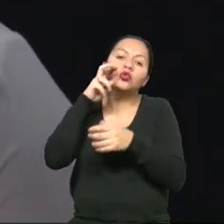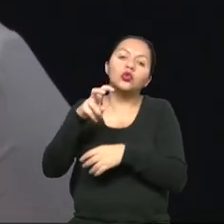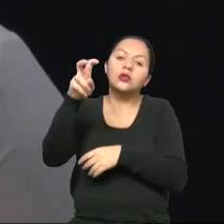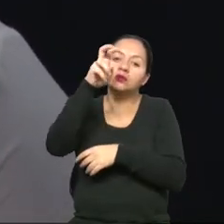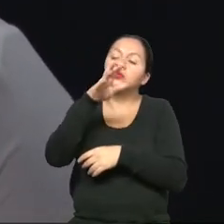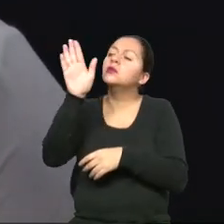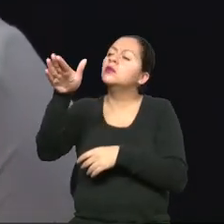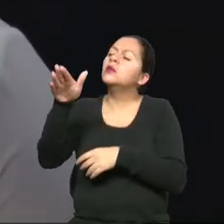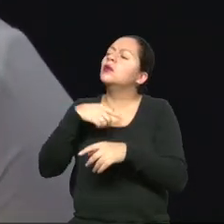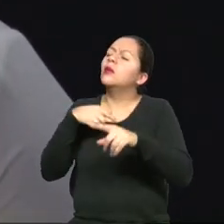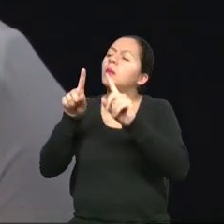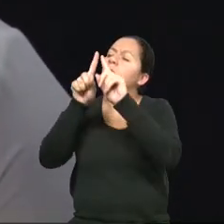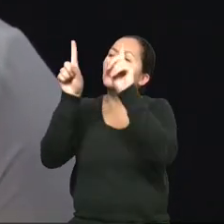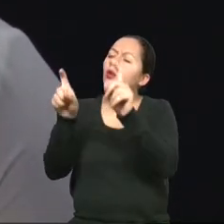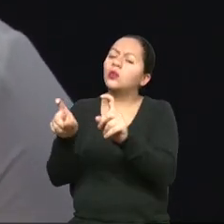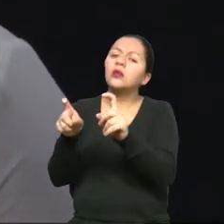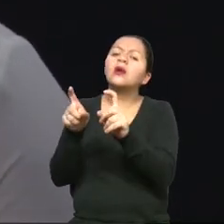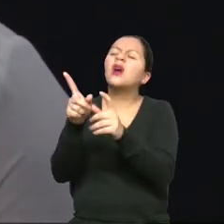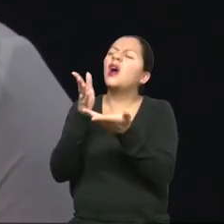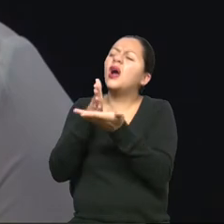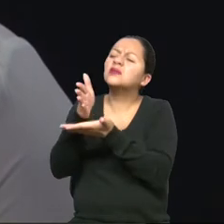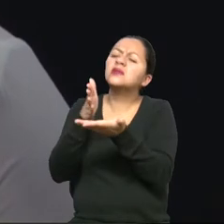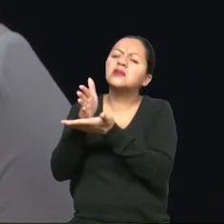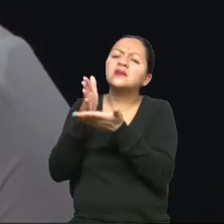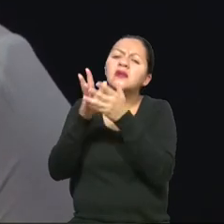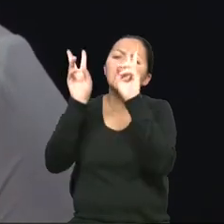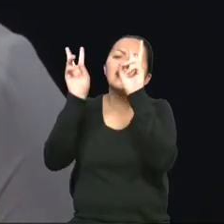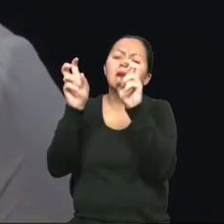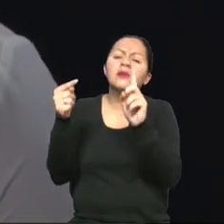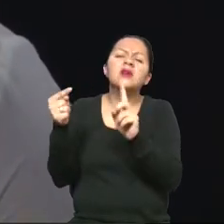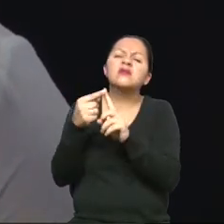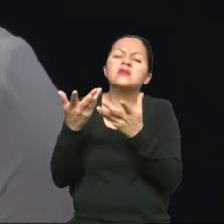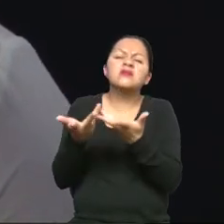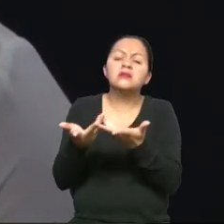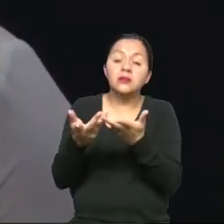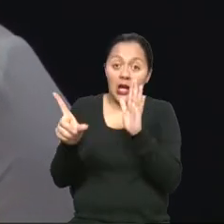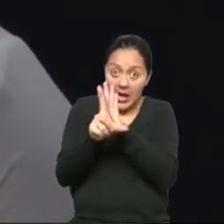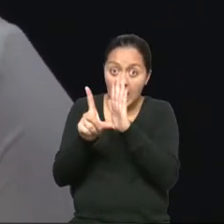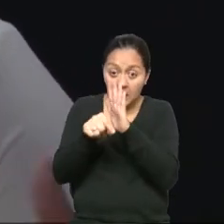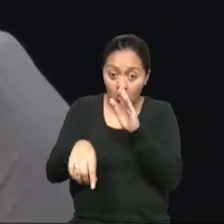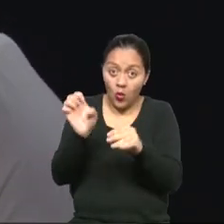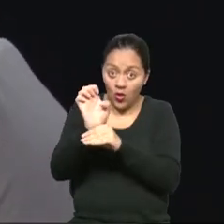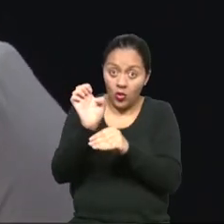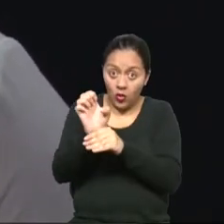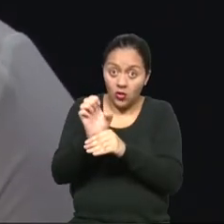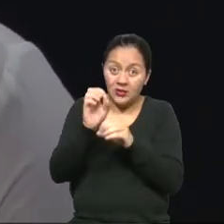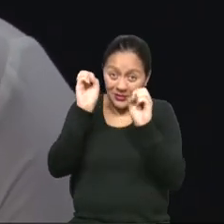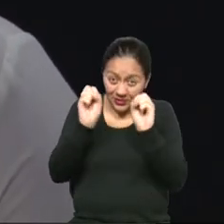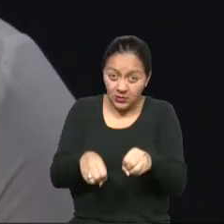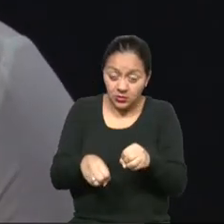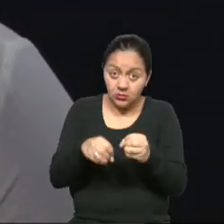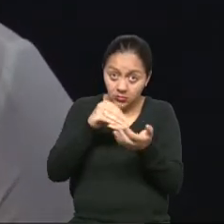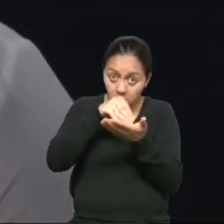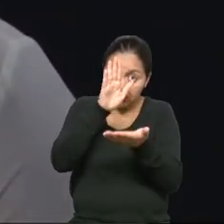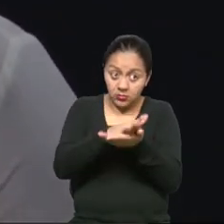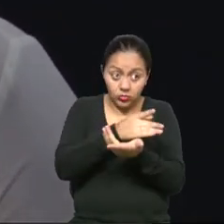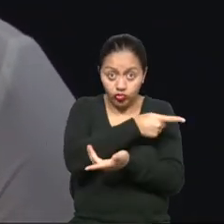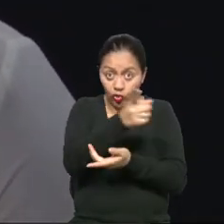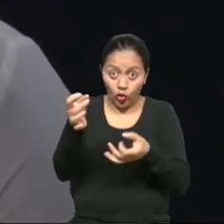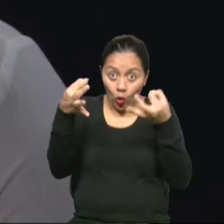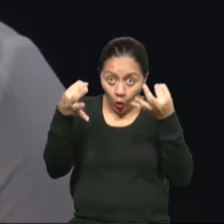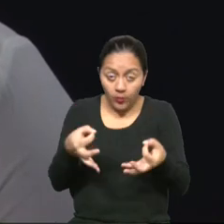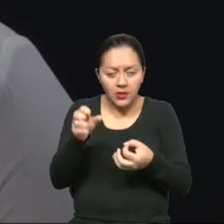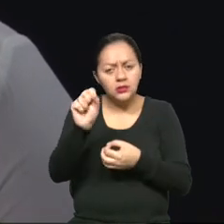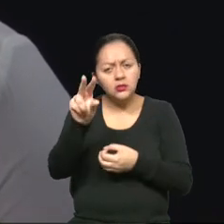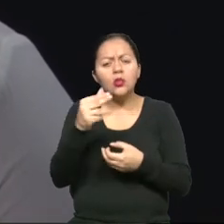accesibilidad en este caso y de la normativa que tenemos nosotros? está aplicando en toda la normativa? ¿Cómo se está manejando eso?